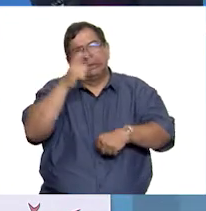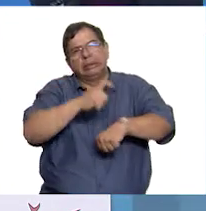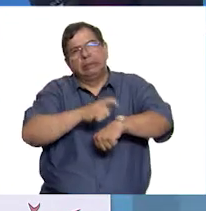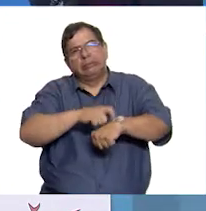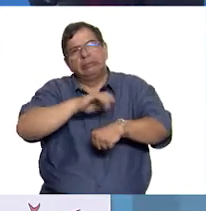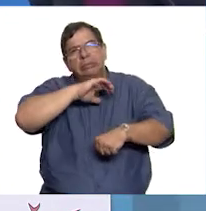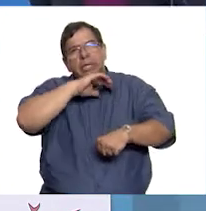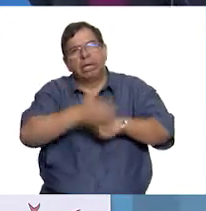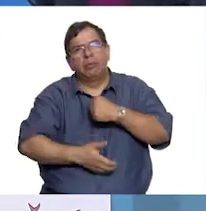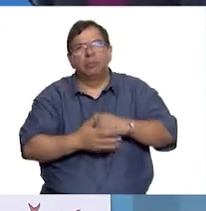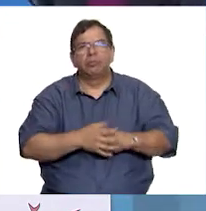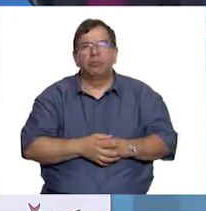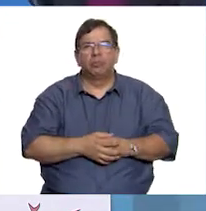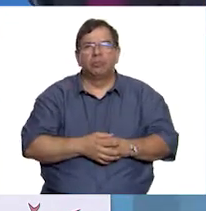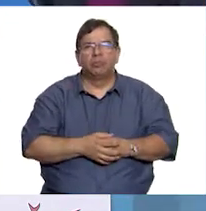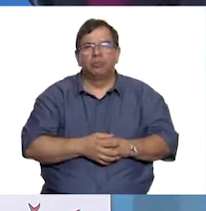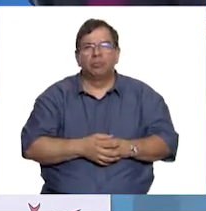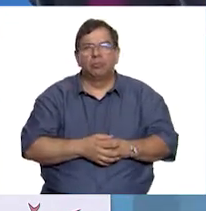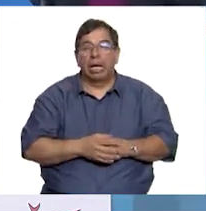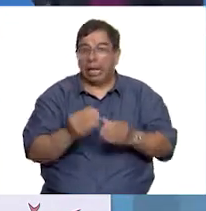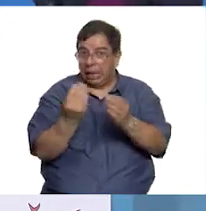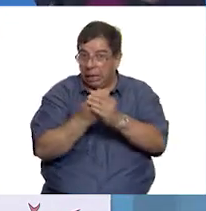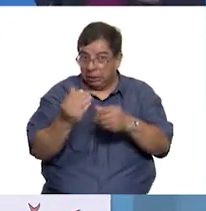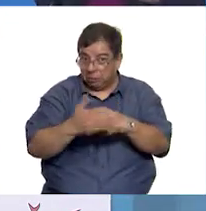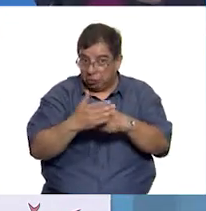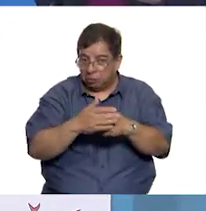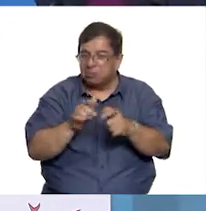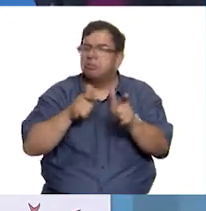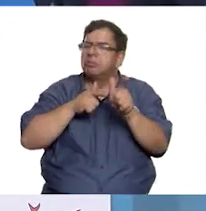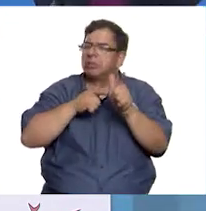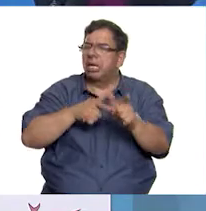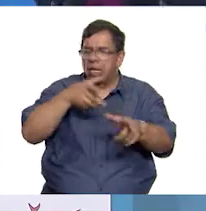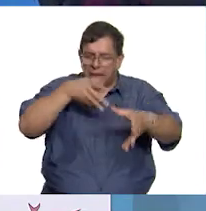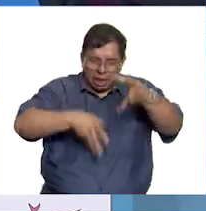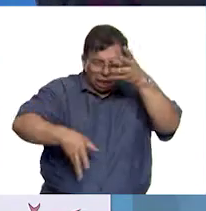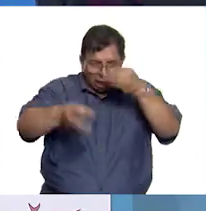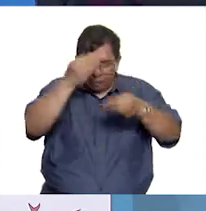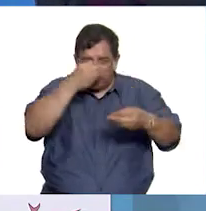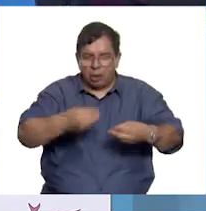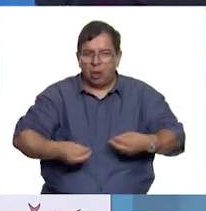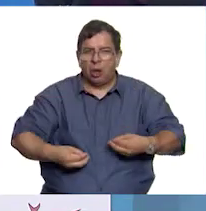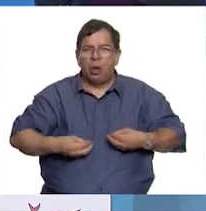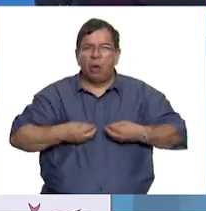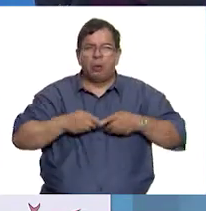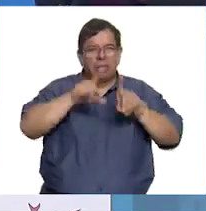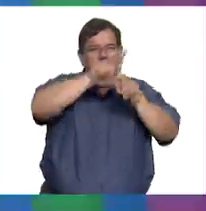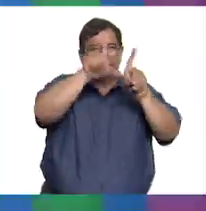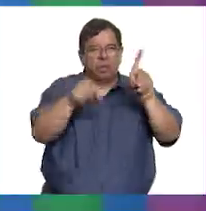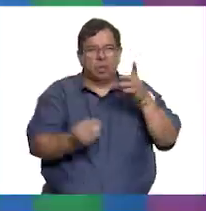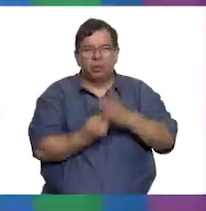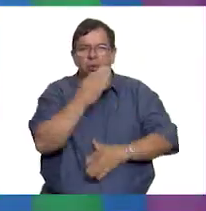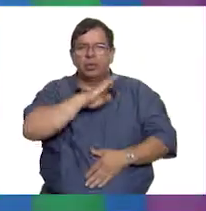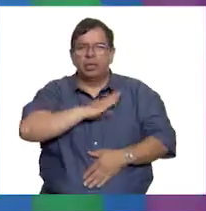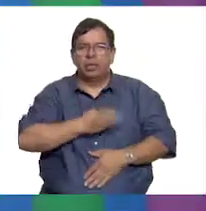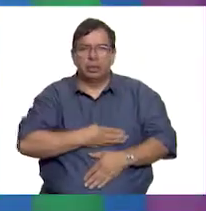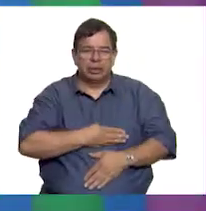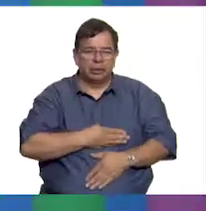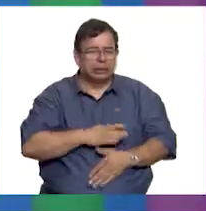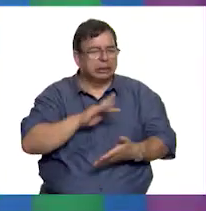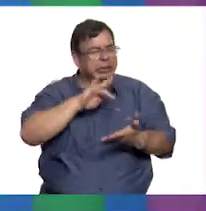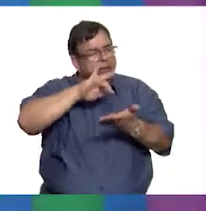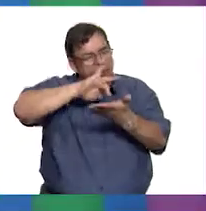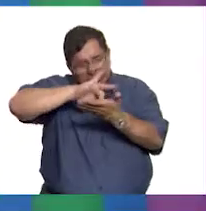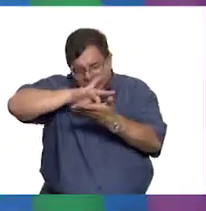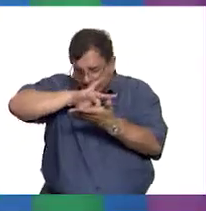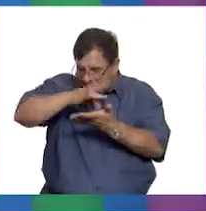terminado, pero en la siguiente clase seguiremos aprendiendo sobre la vida en la Nueva España. Muchísimas gracias,